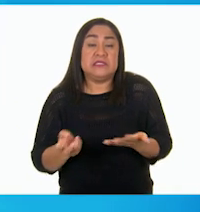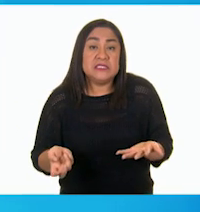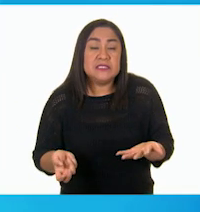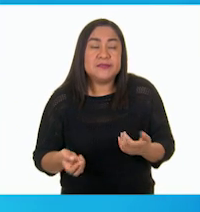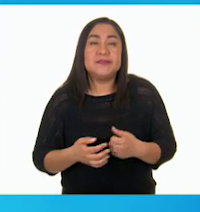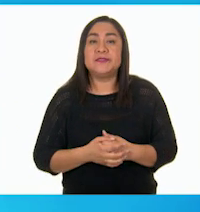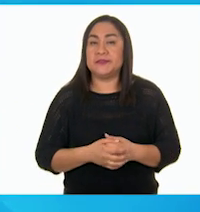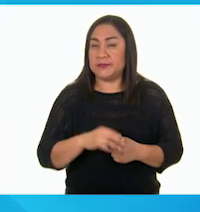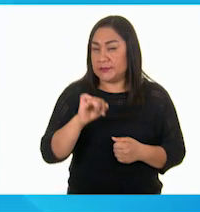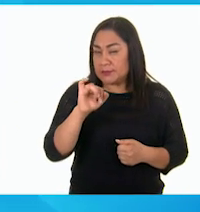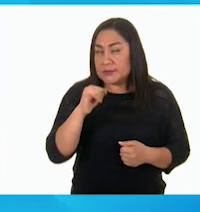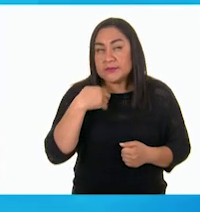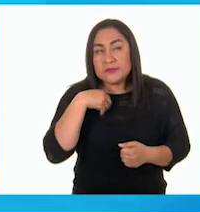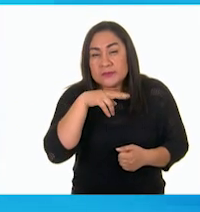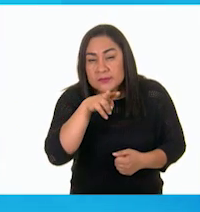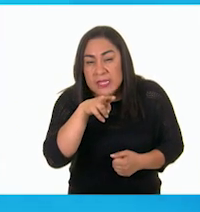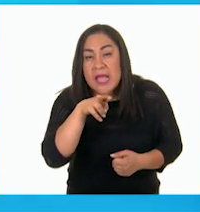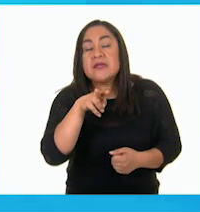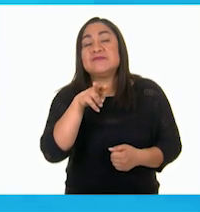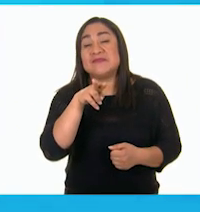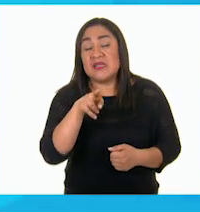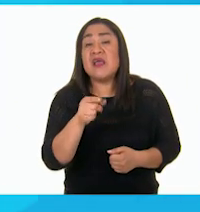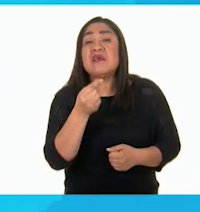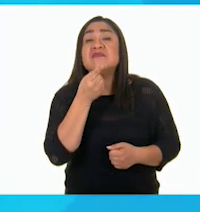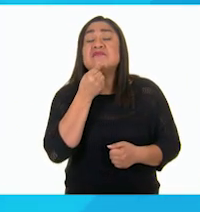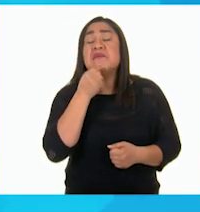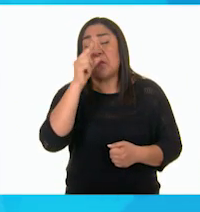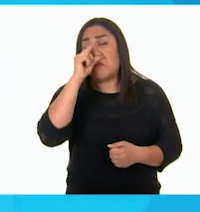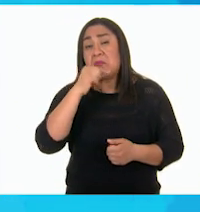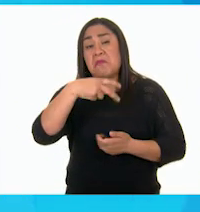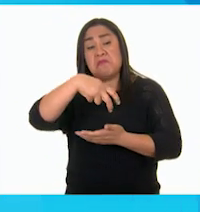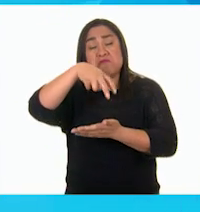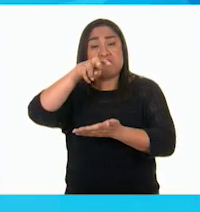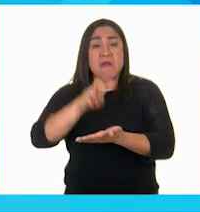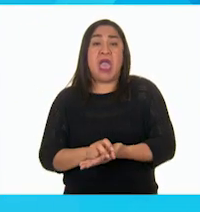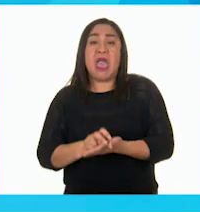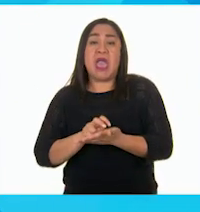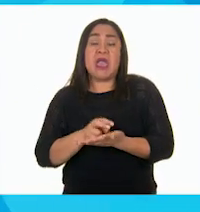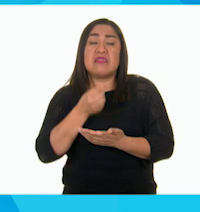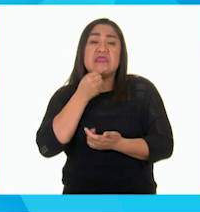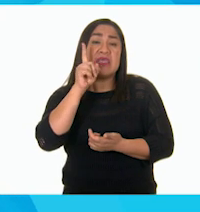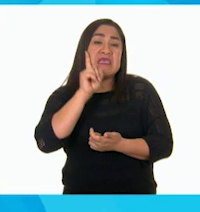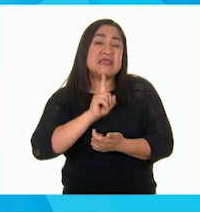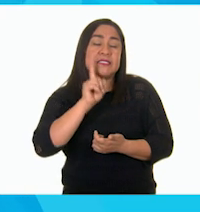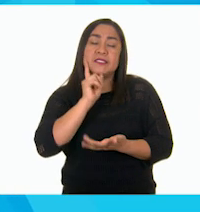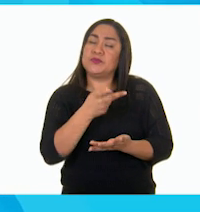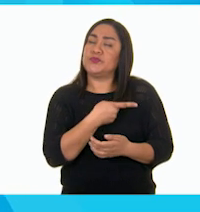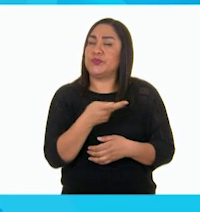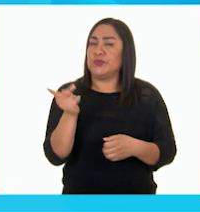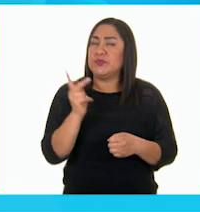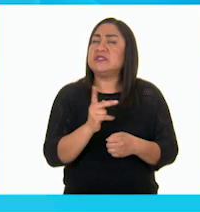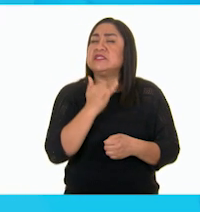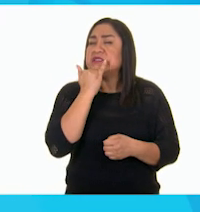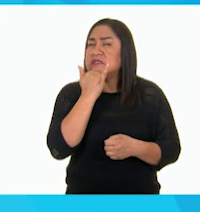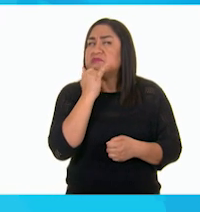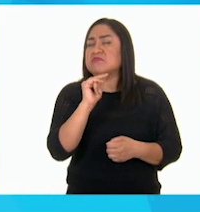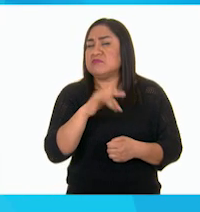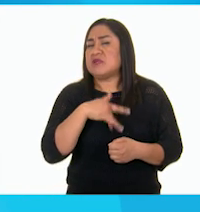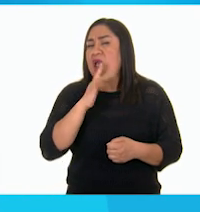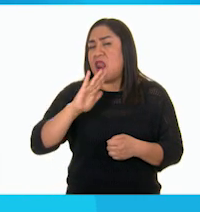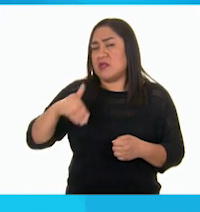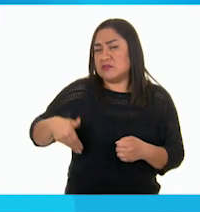De hecho, al ver la imagen, veo que la niña se cayó. Ay, pobrecita. Y al parecer se lastimó porque